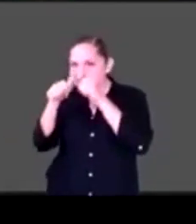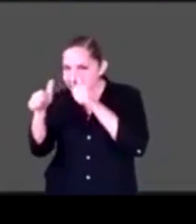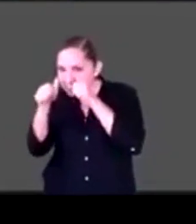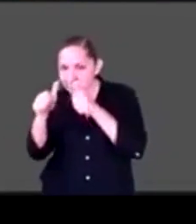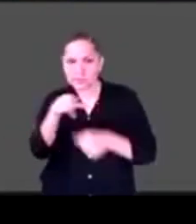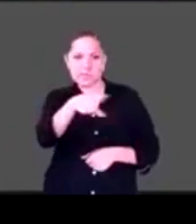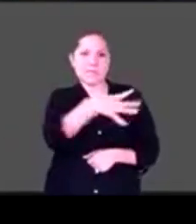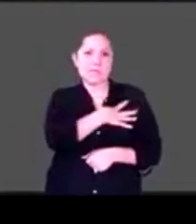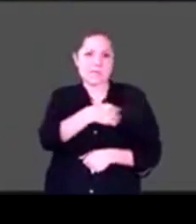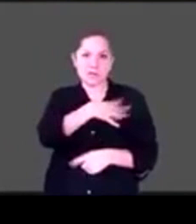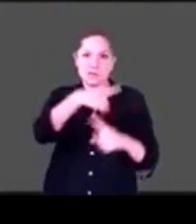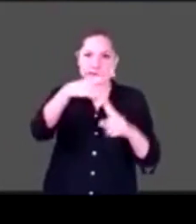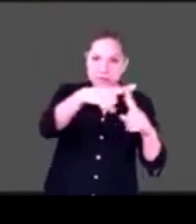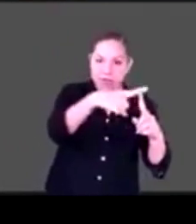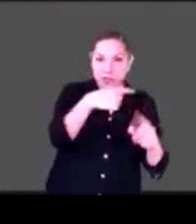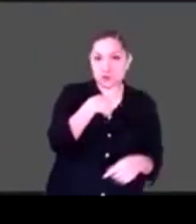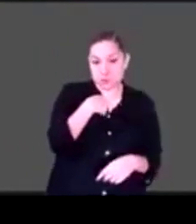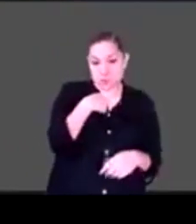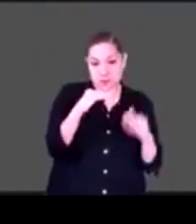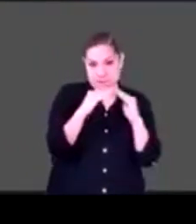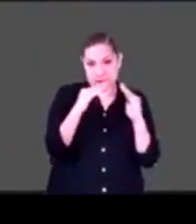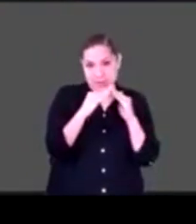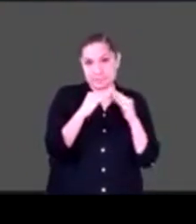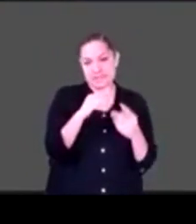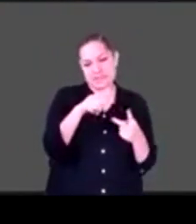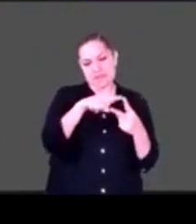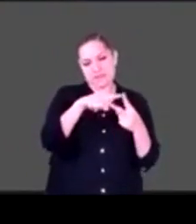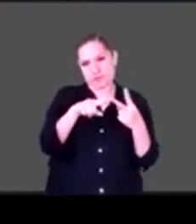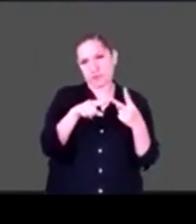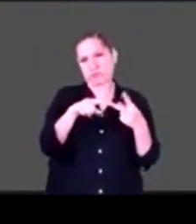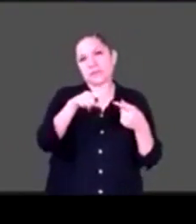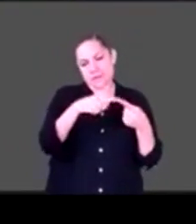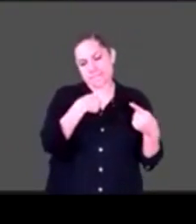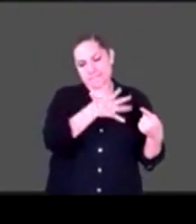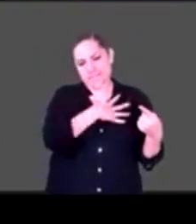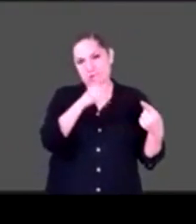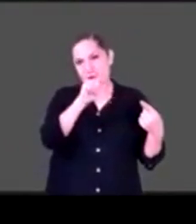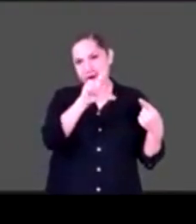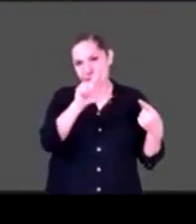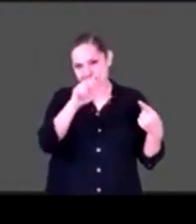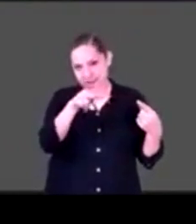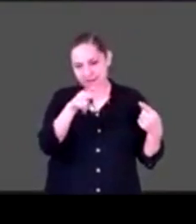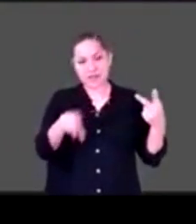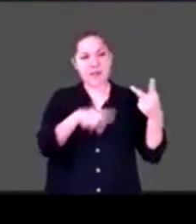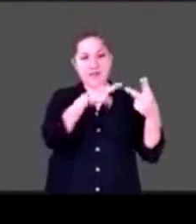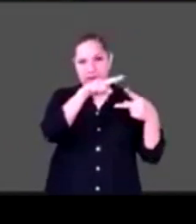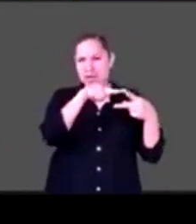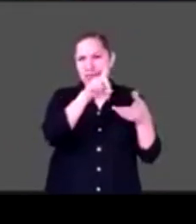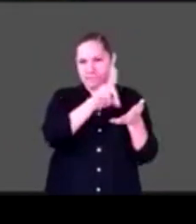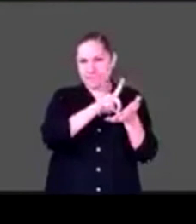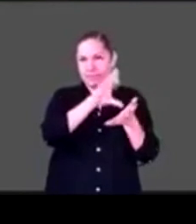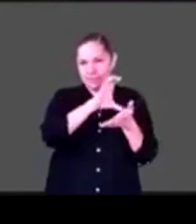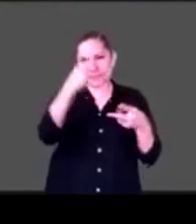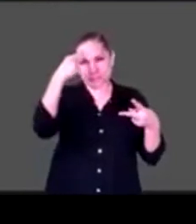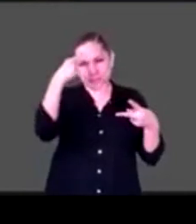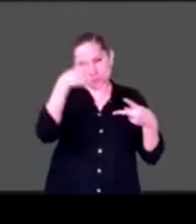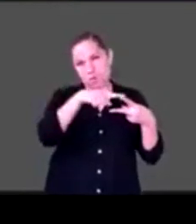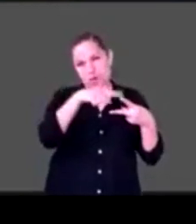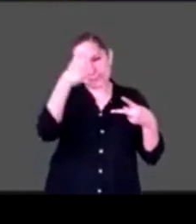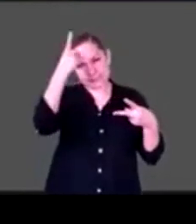Yo tengo dos niños en casa, una es Mejada y otra es Alan, hijo, que tiene discapacidad intelectual y es síndrome de Down. Entonces,